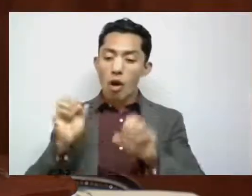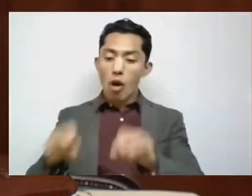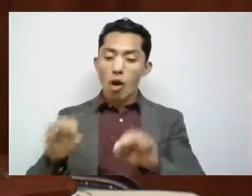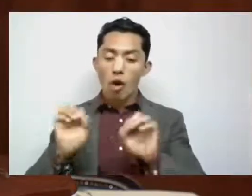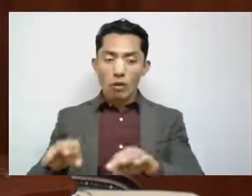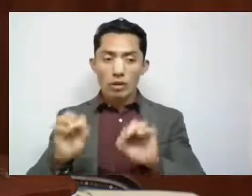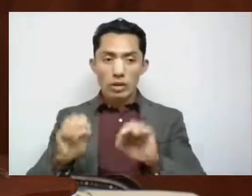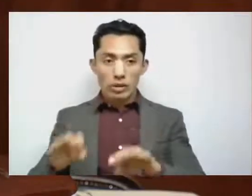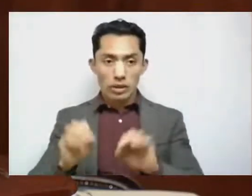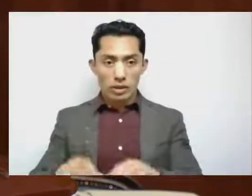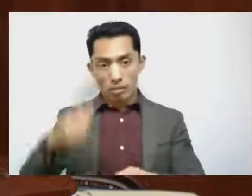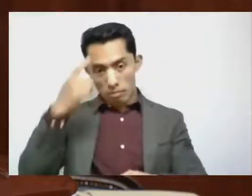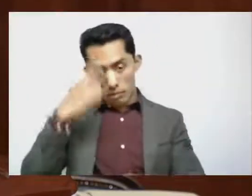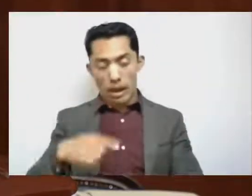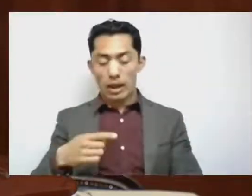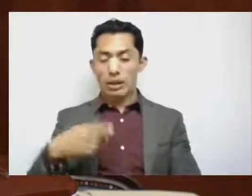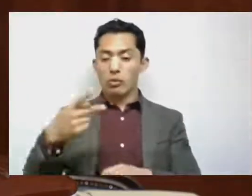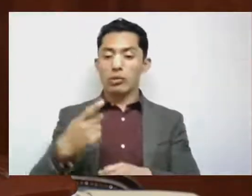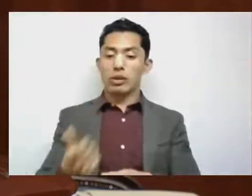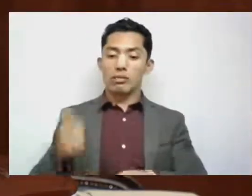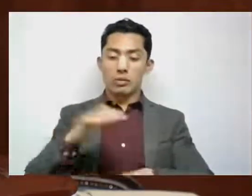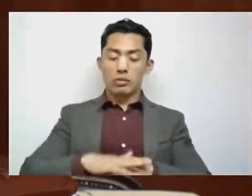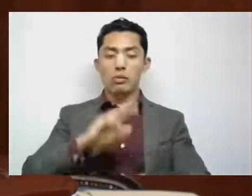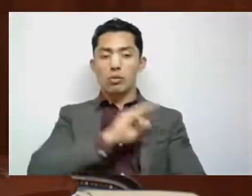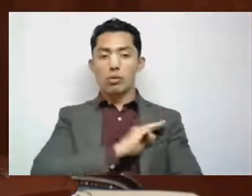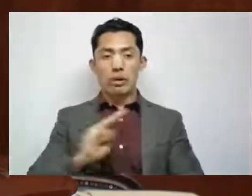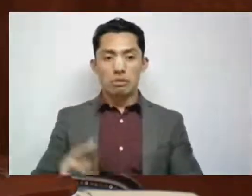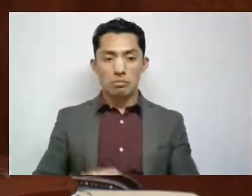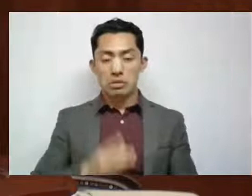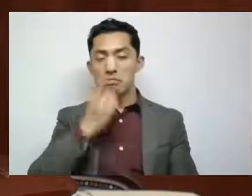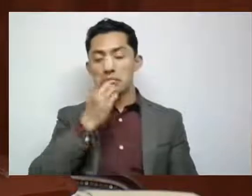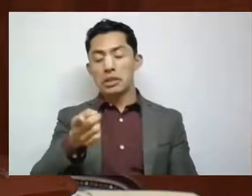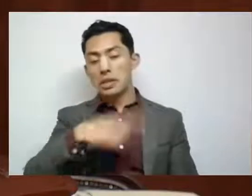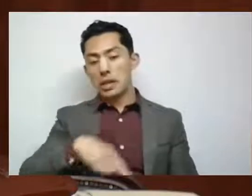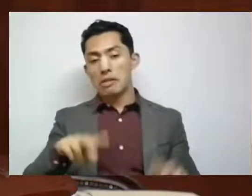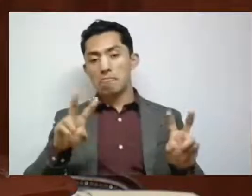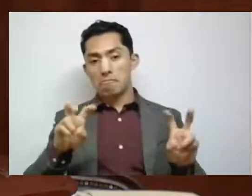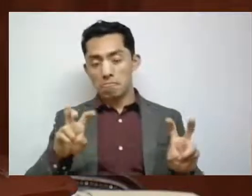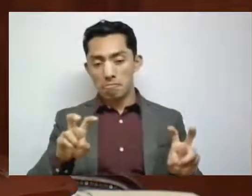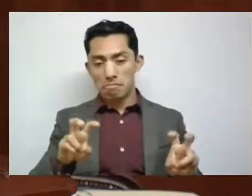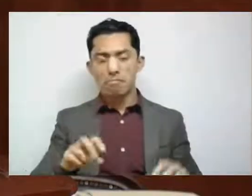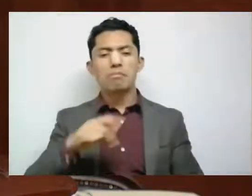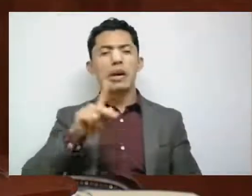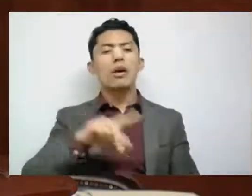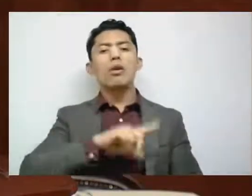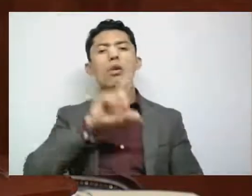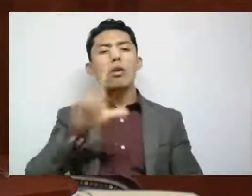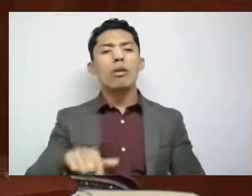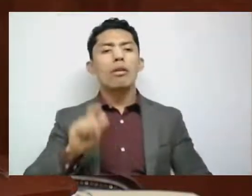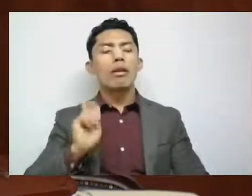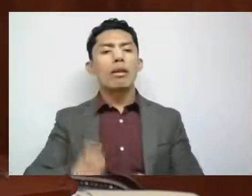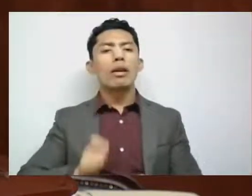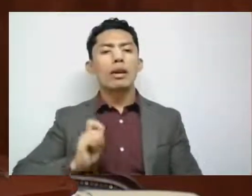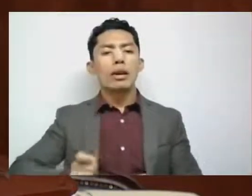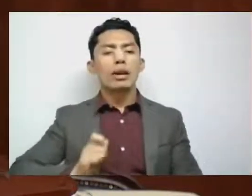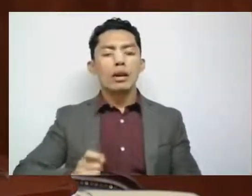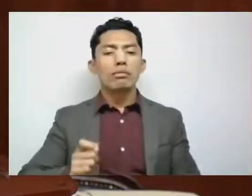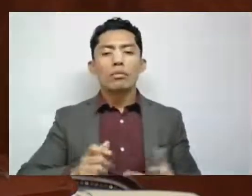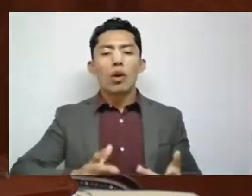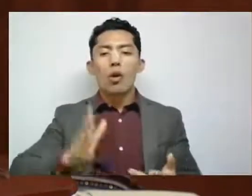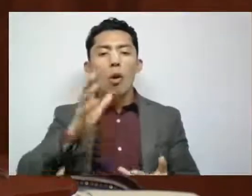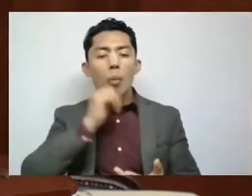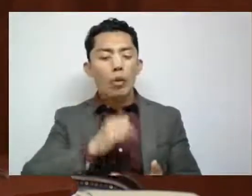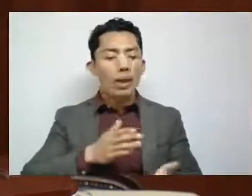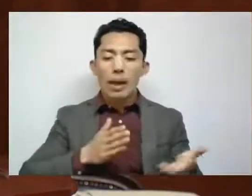también para la administración municipal, por supuesto, pero que les interrumpa prácticamente el